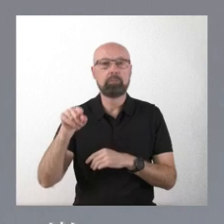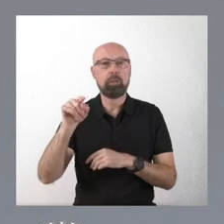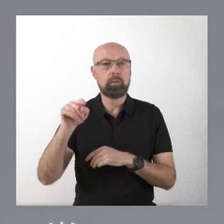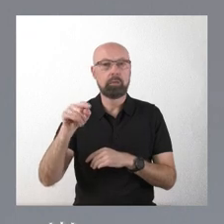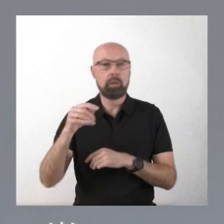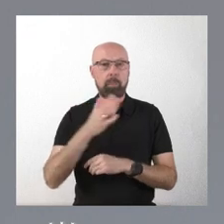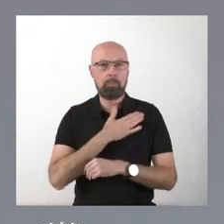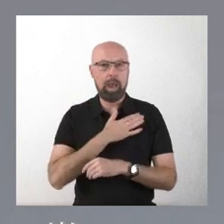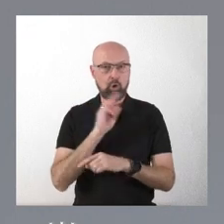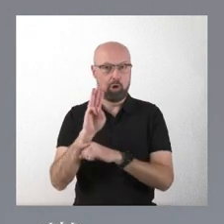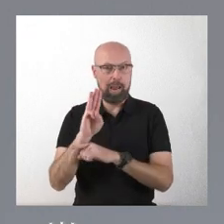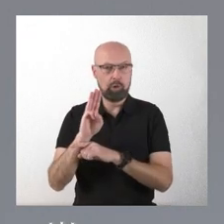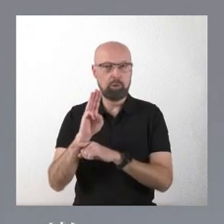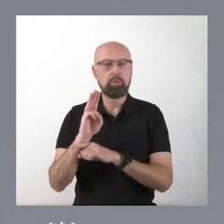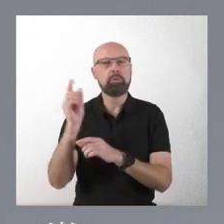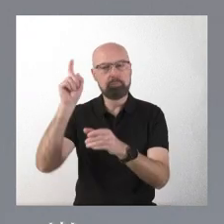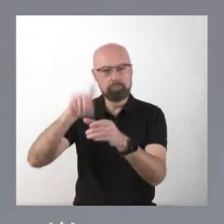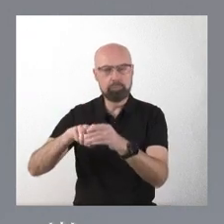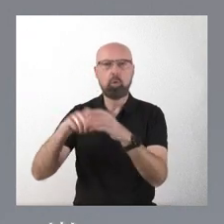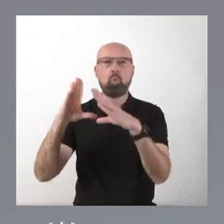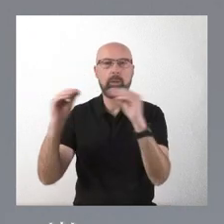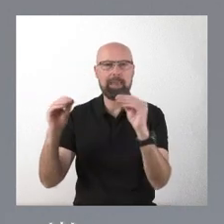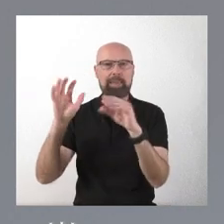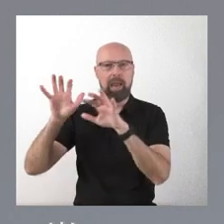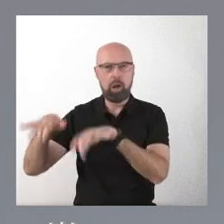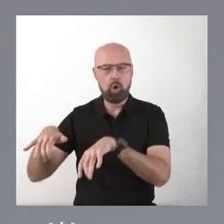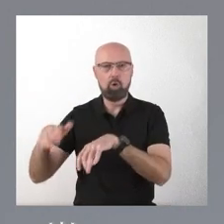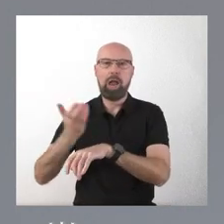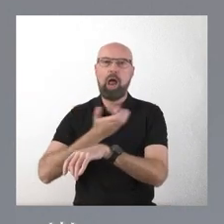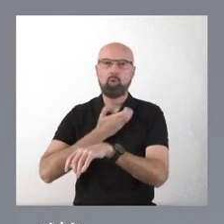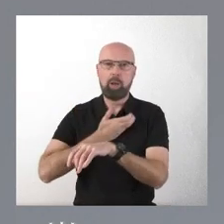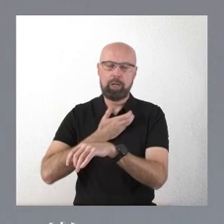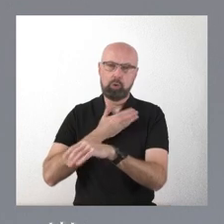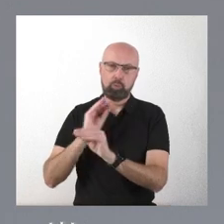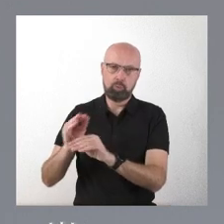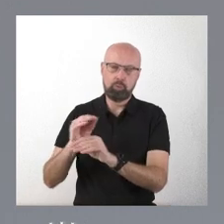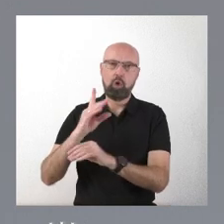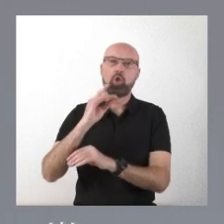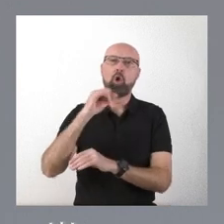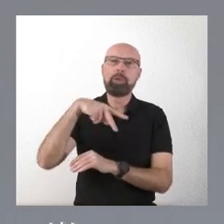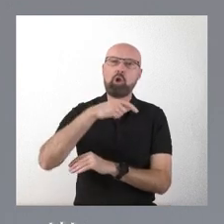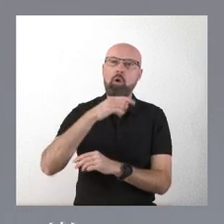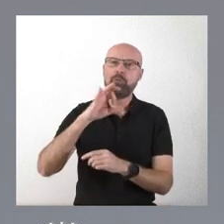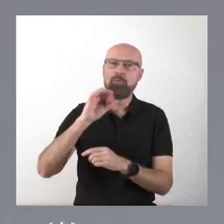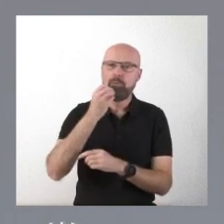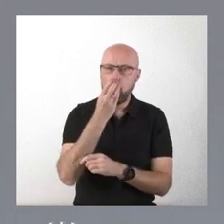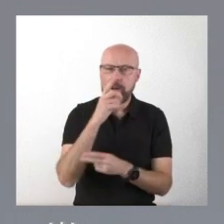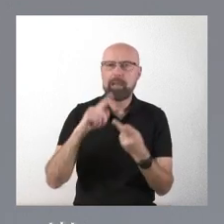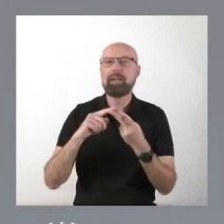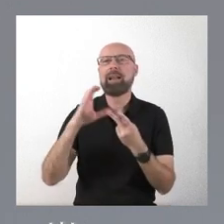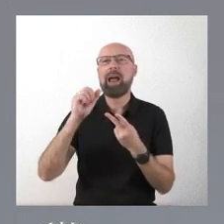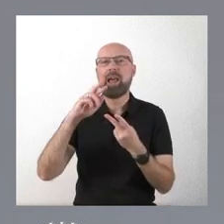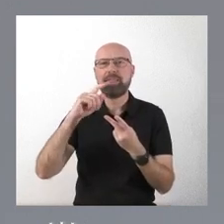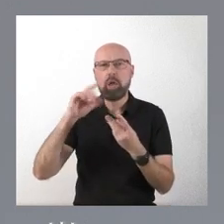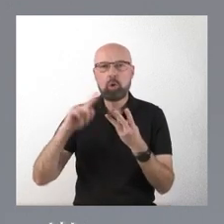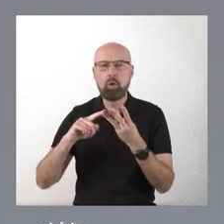a la Universidad de León, a los ayuntamientos propietarios, el de Domingo Flores, el de Caucedo, el de Las Médulas, al Centro de